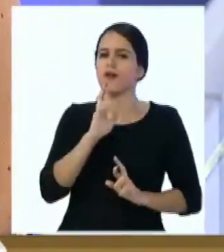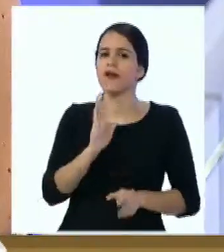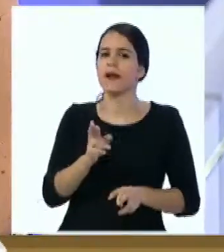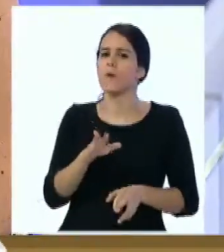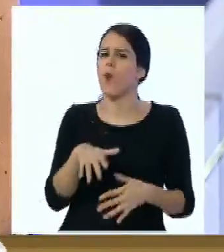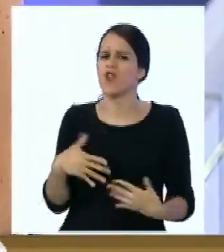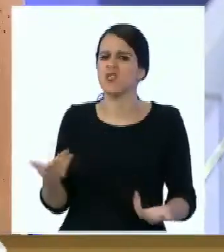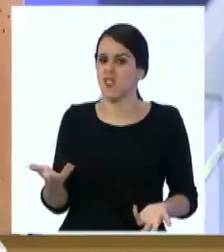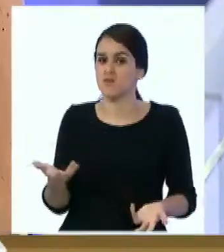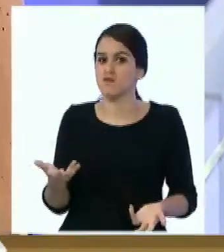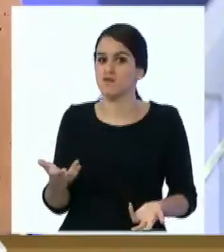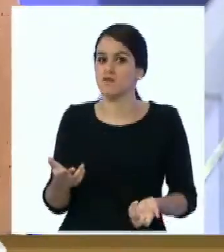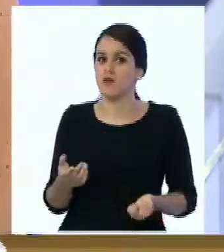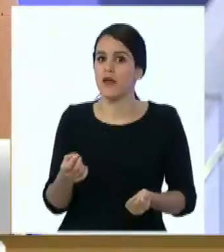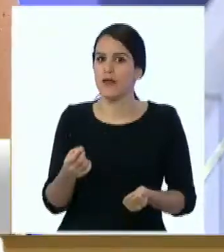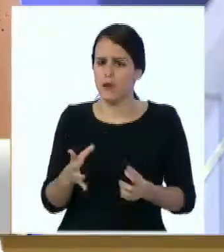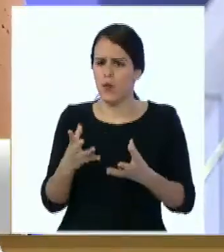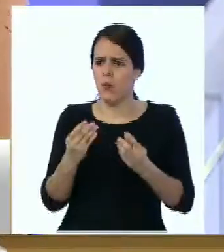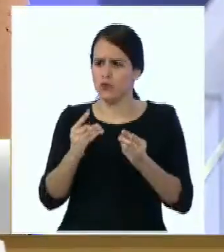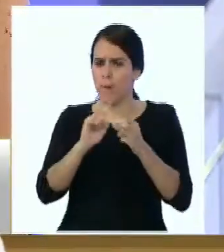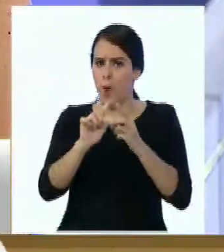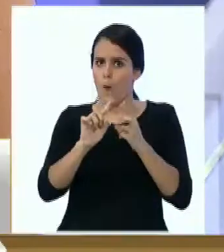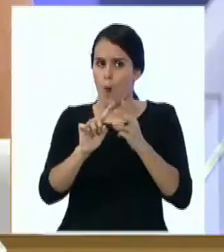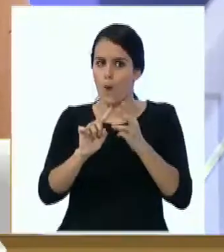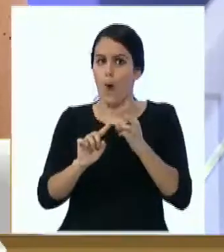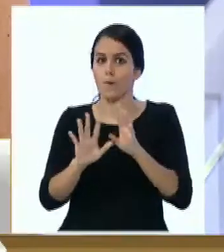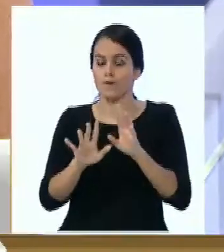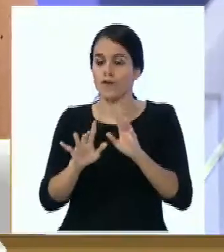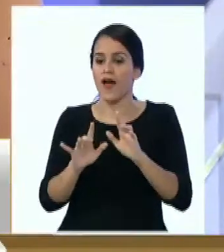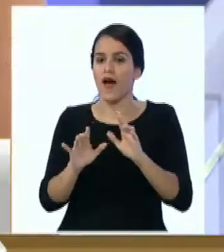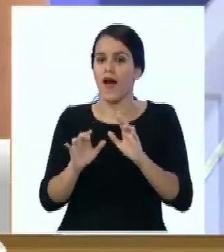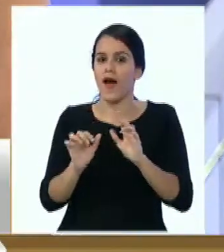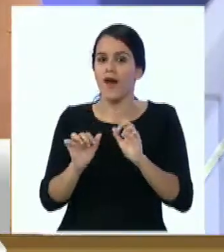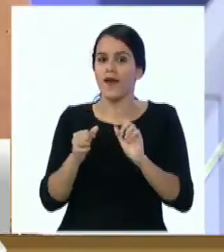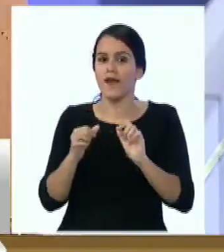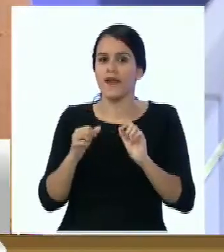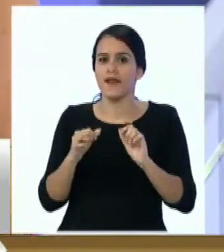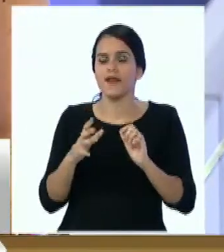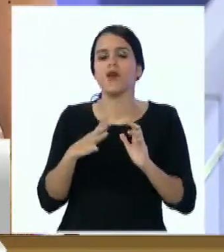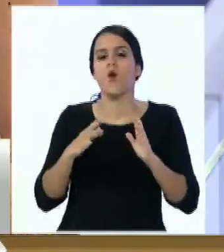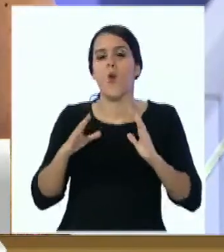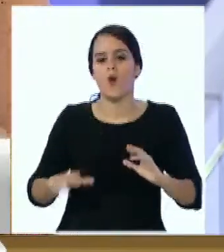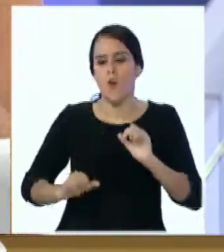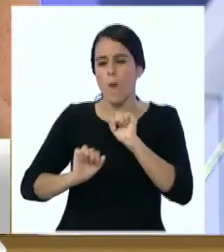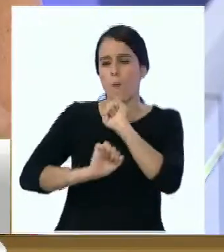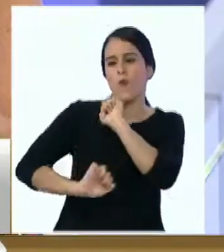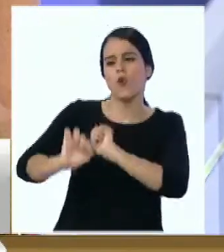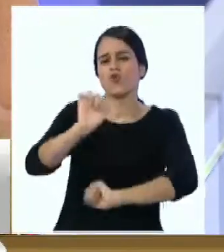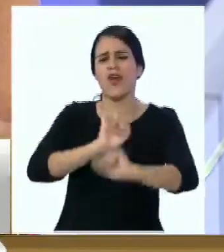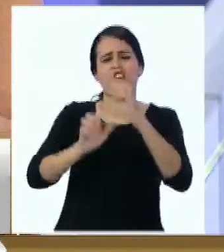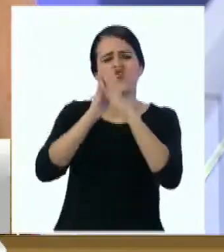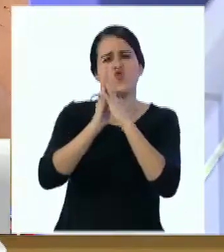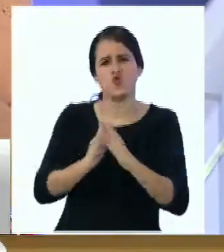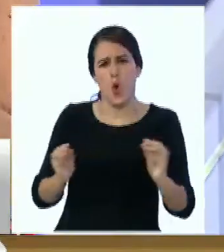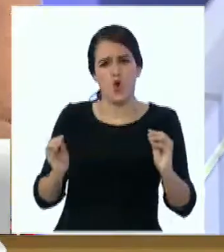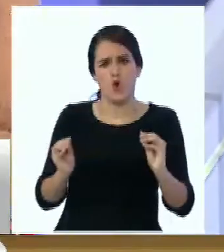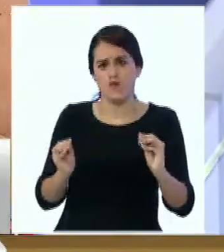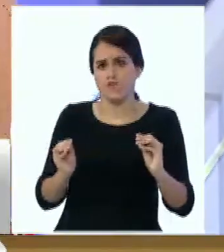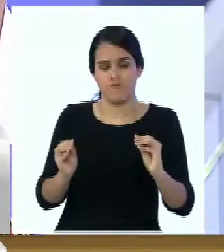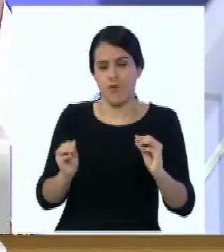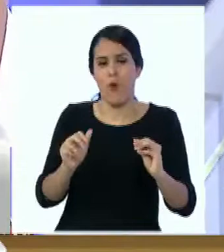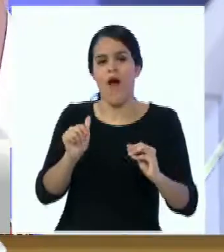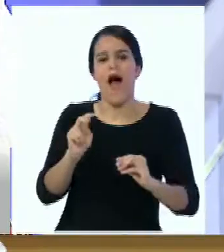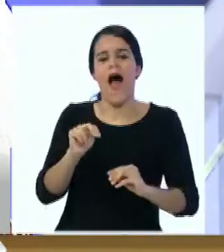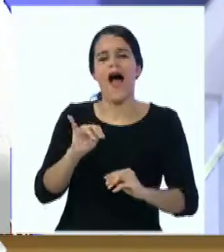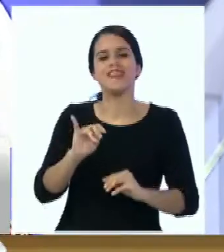respuesta da para varias cosas primero los anticuerpos no es que protegen contra todo los anticuerpos son las balas